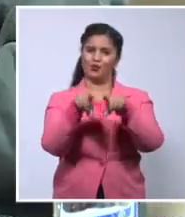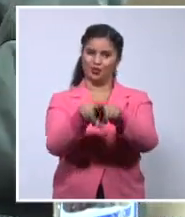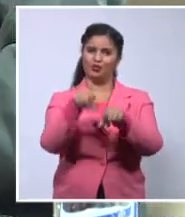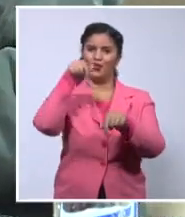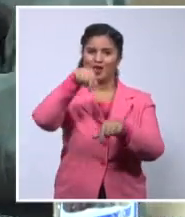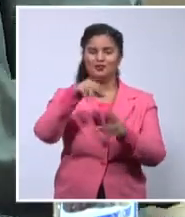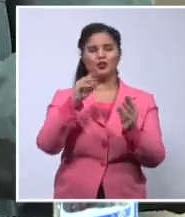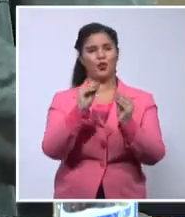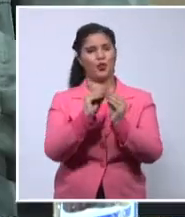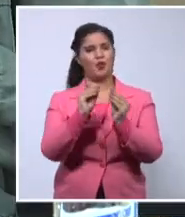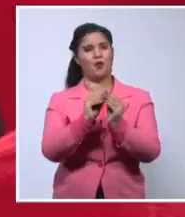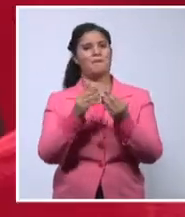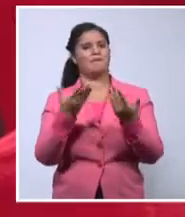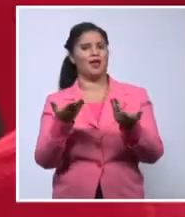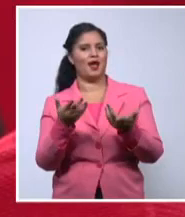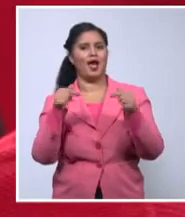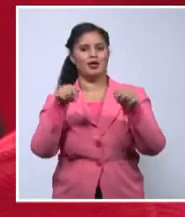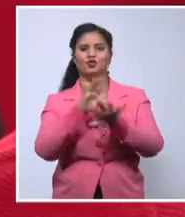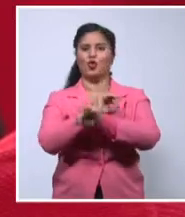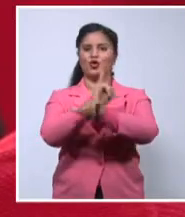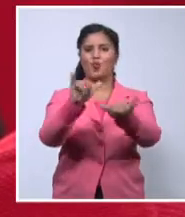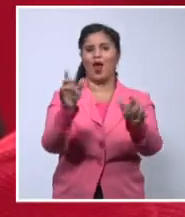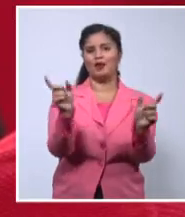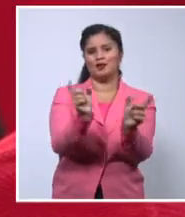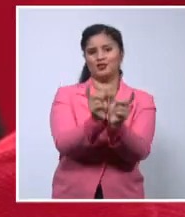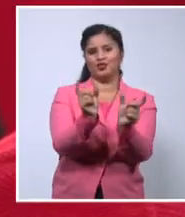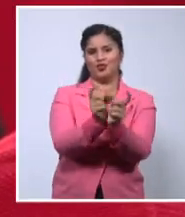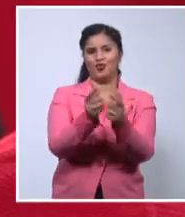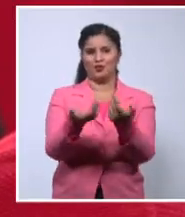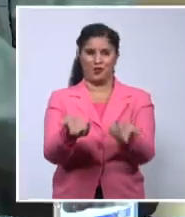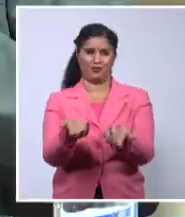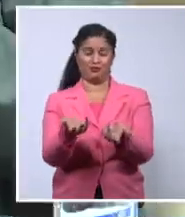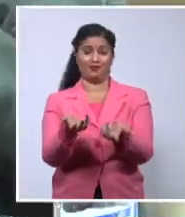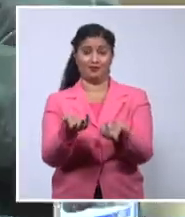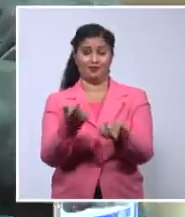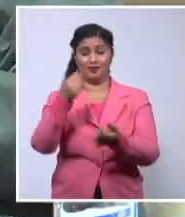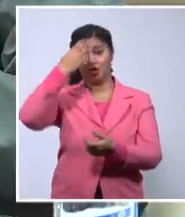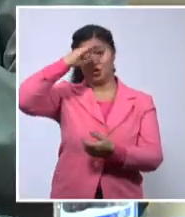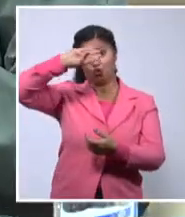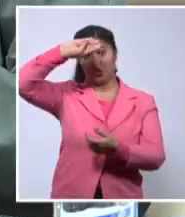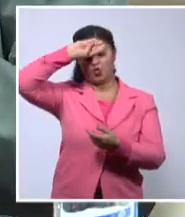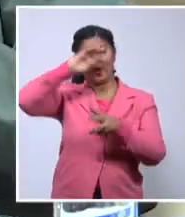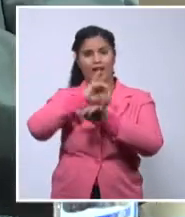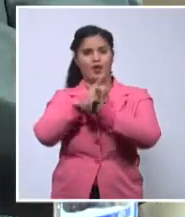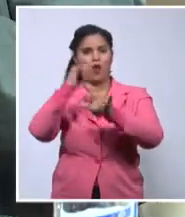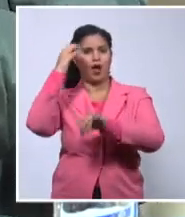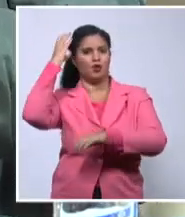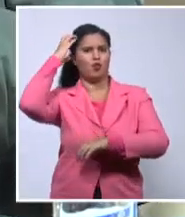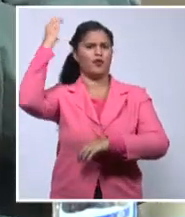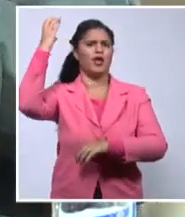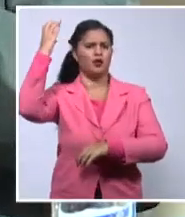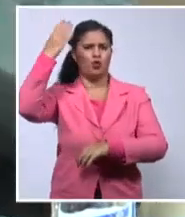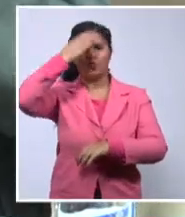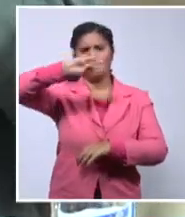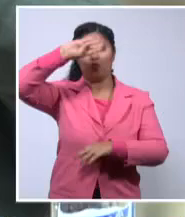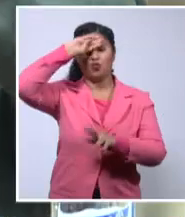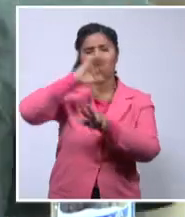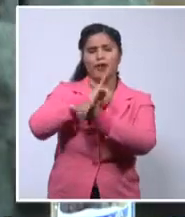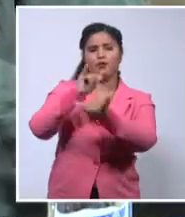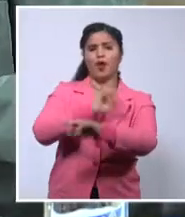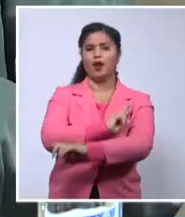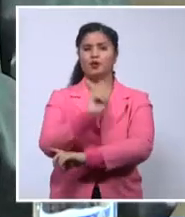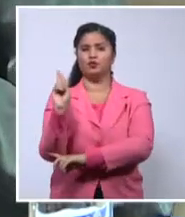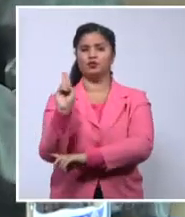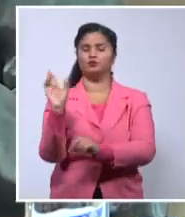se han convertido en sinónimos, revolución no es gobierno, no es una institución estatal. Una institución estatal se puede equivocar, la